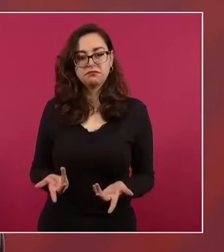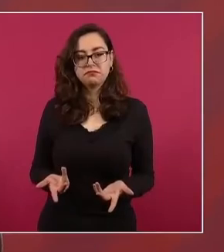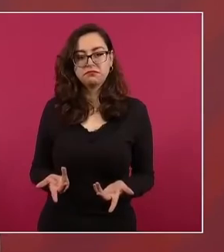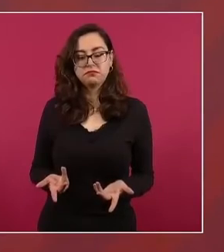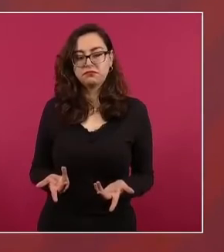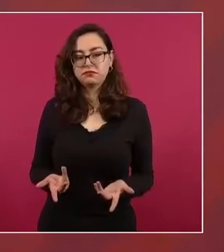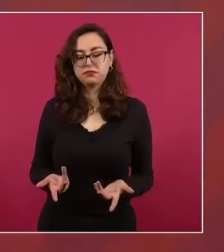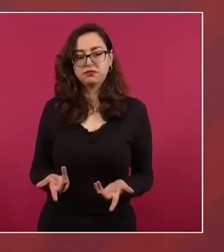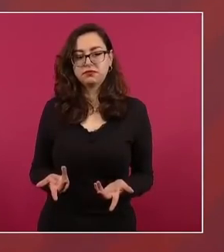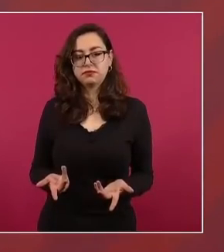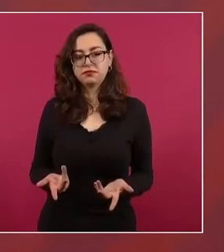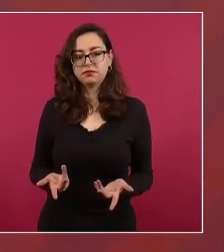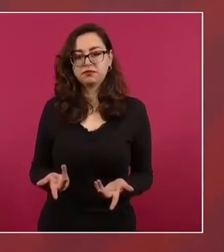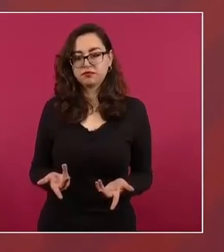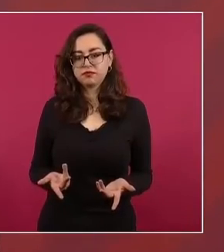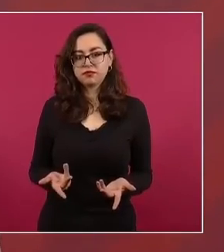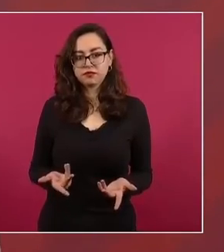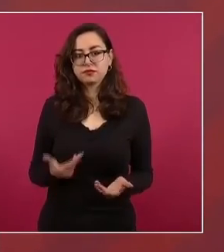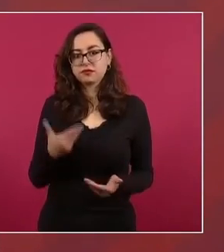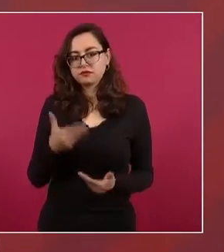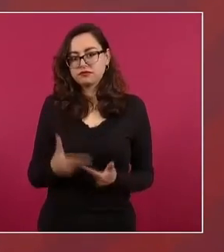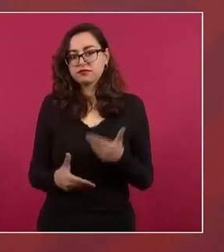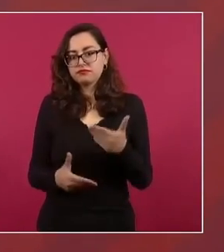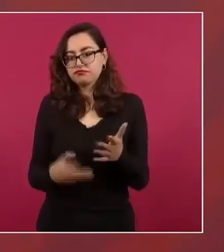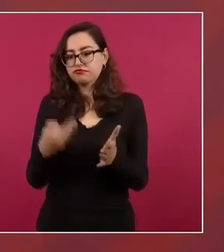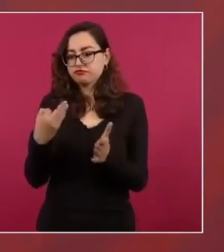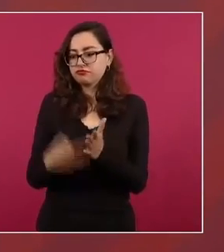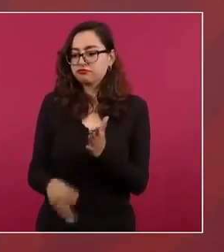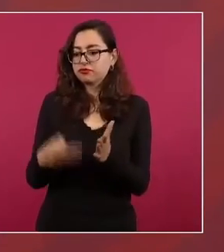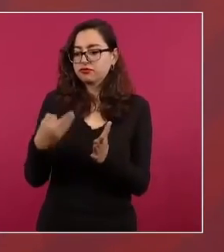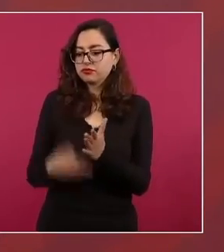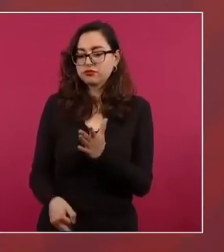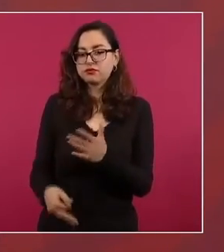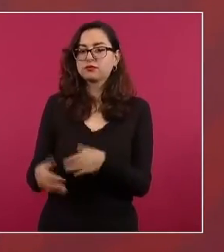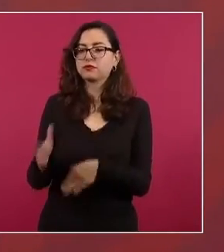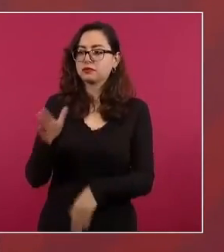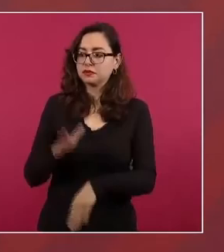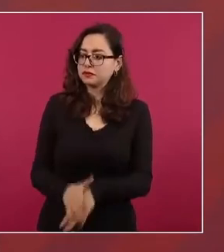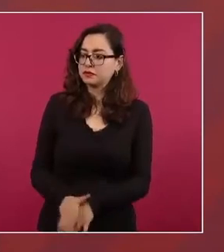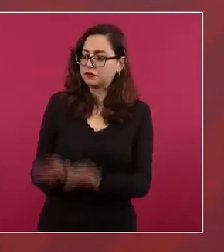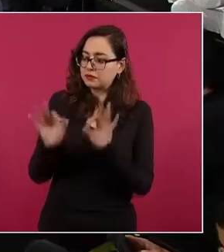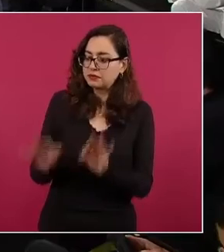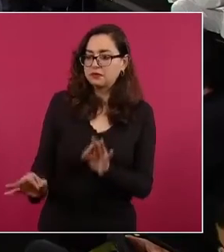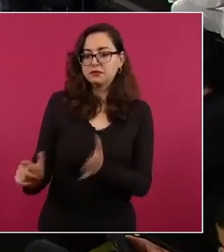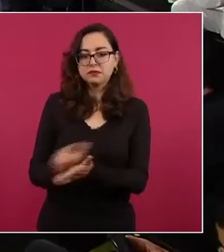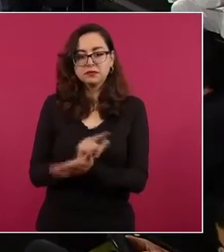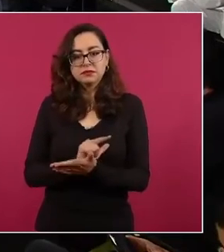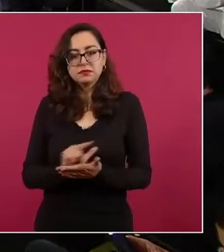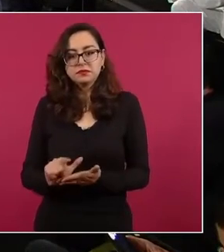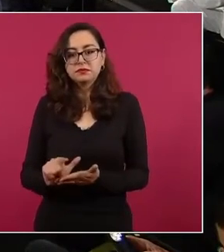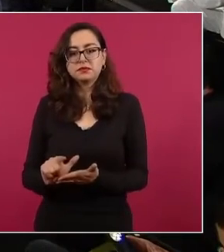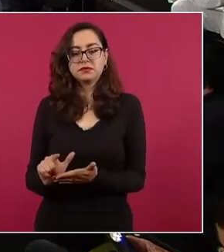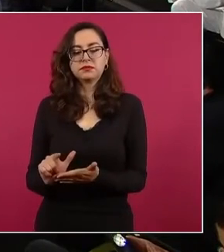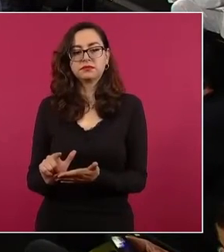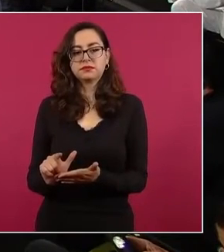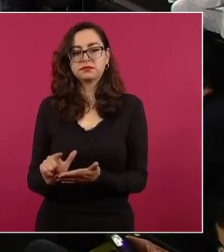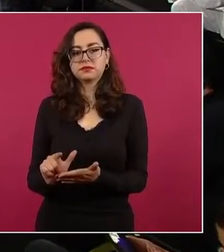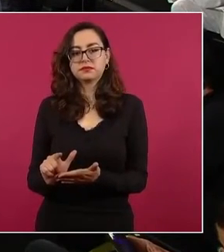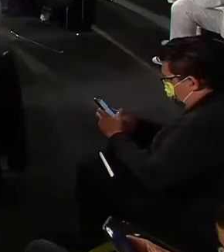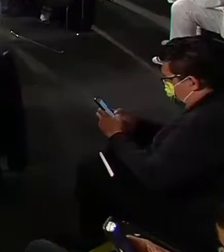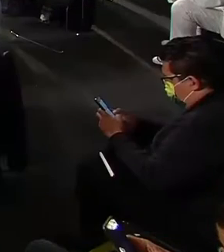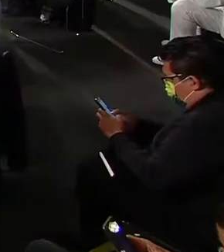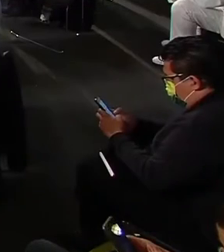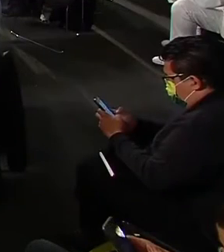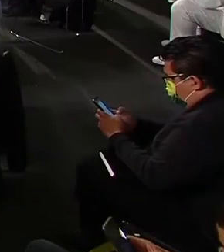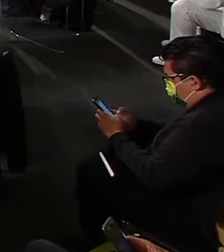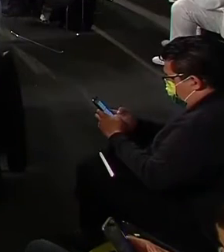Todavía hace falta seguir limpiando de corrupción el gobierno